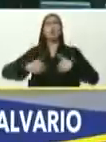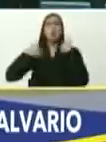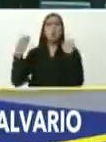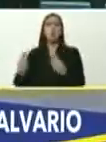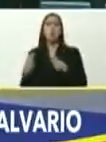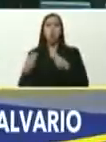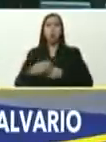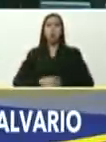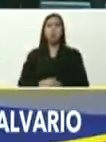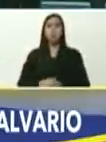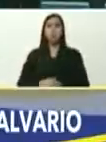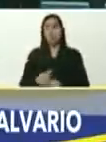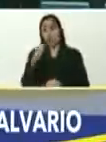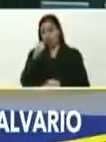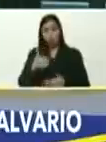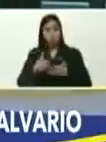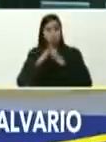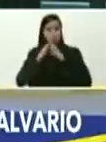cuando hay agua, para todos,